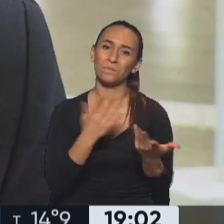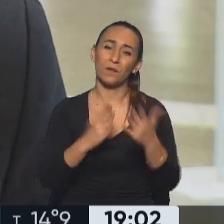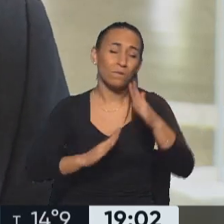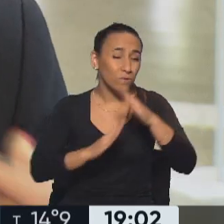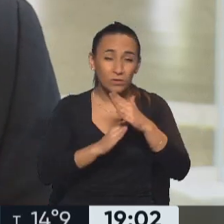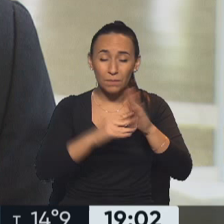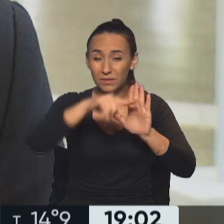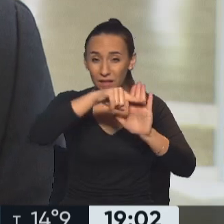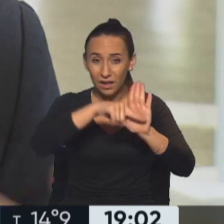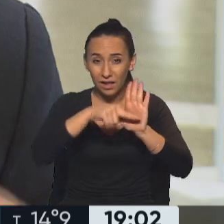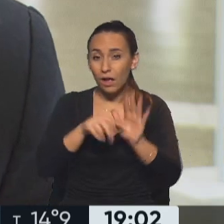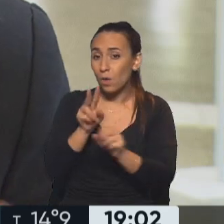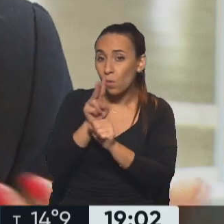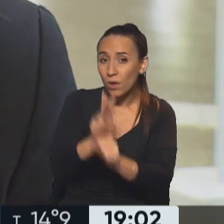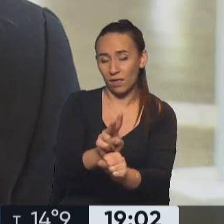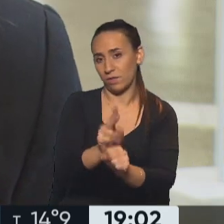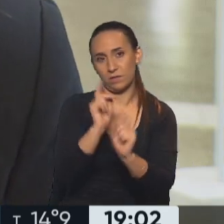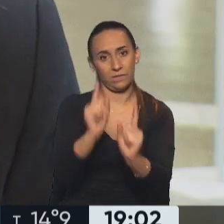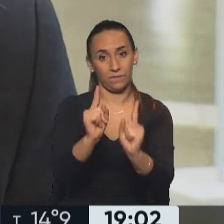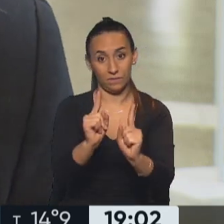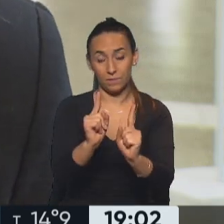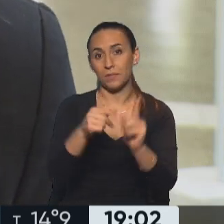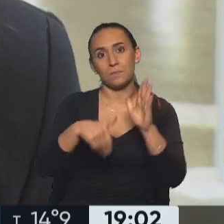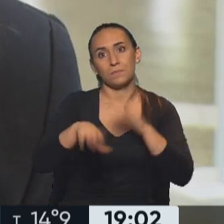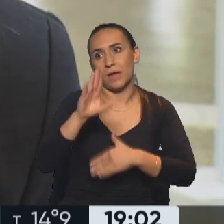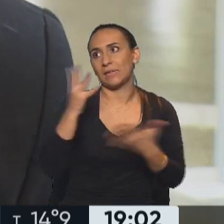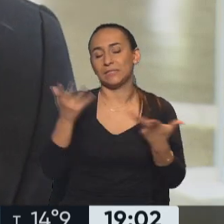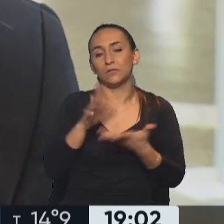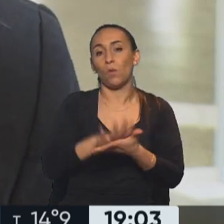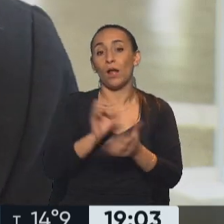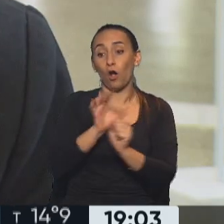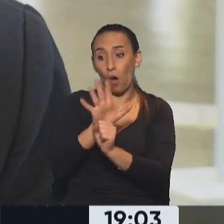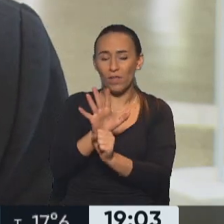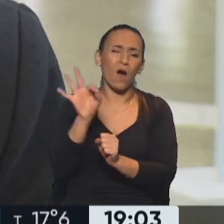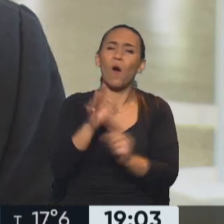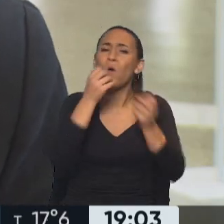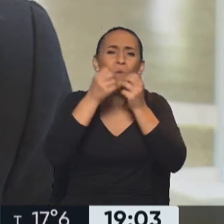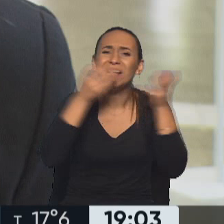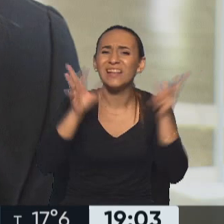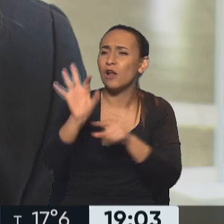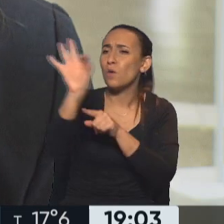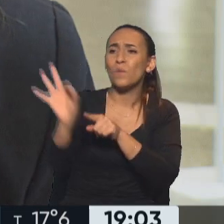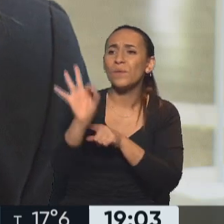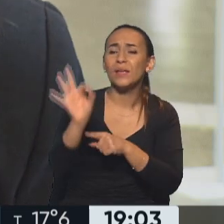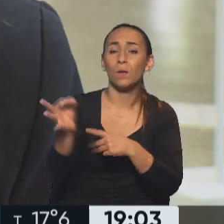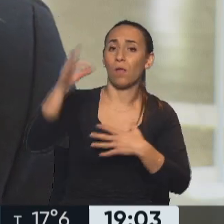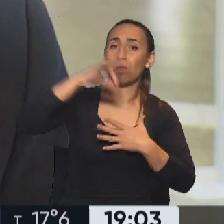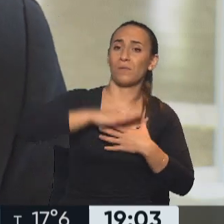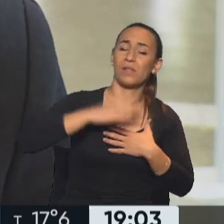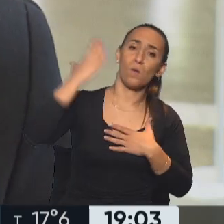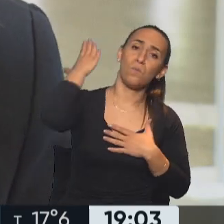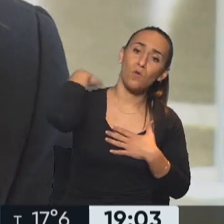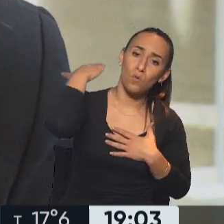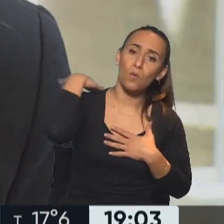sobre todo, independientemente de si estamos hablando de COVID o de cualquier otro virus respiratorio que puede producir sintomatología similar,